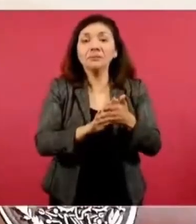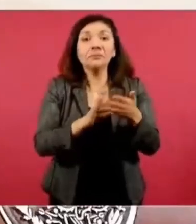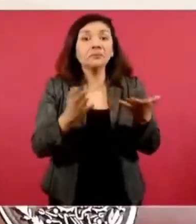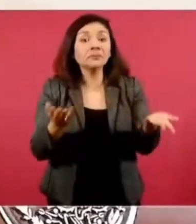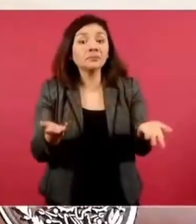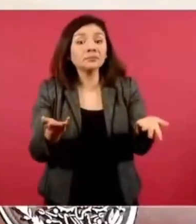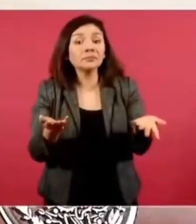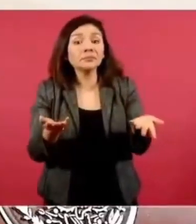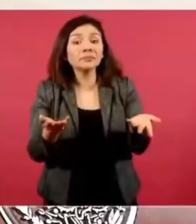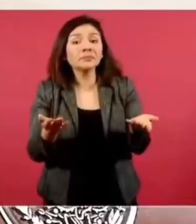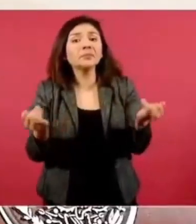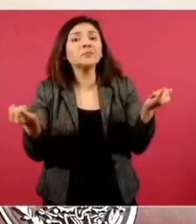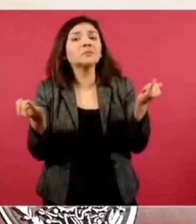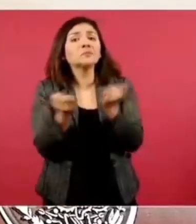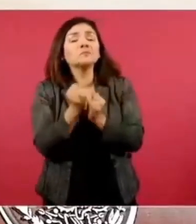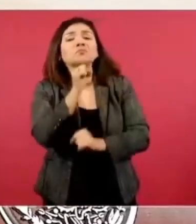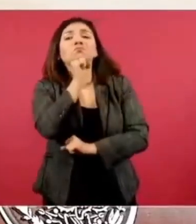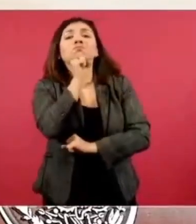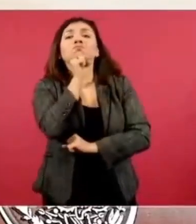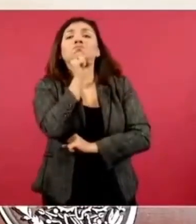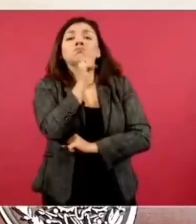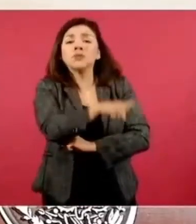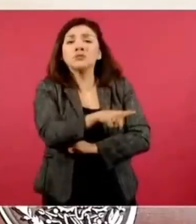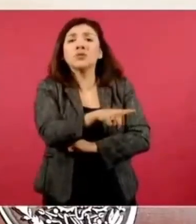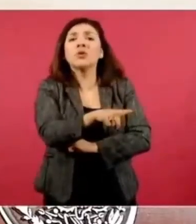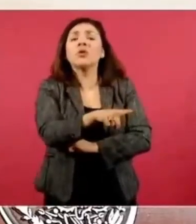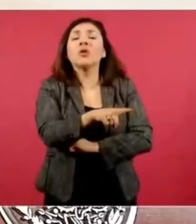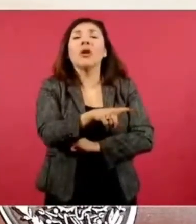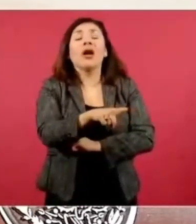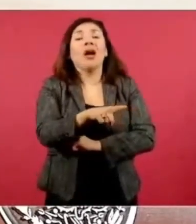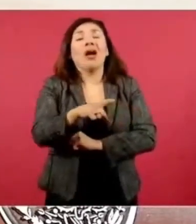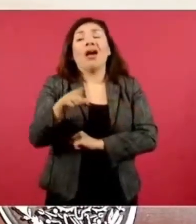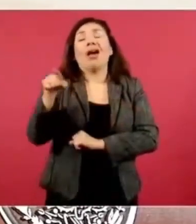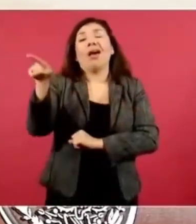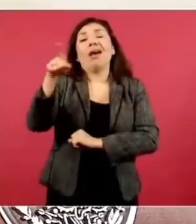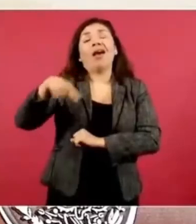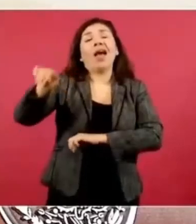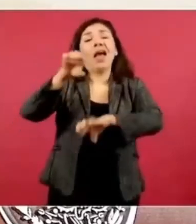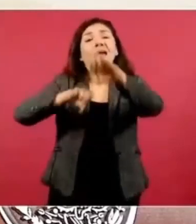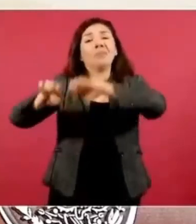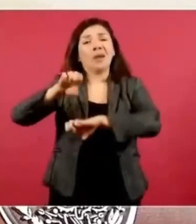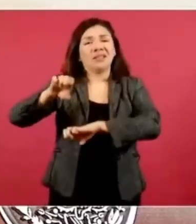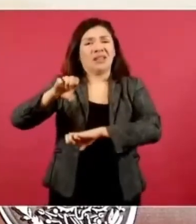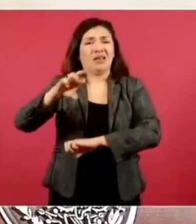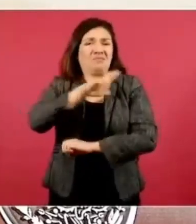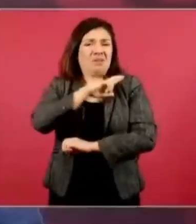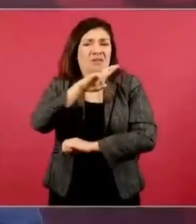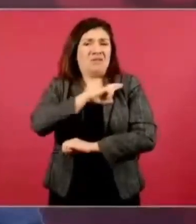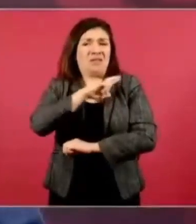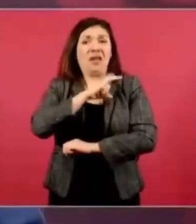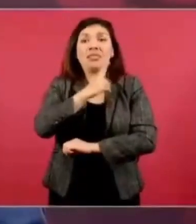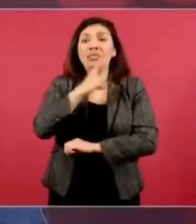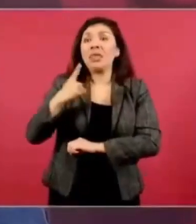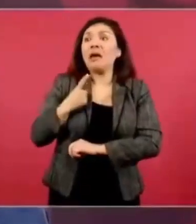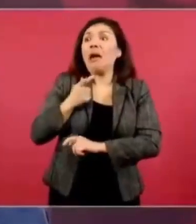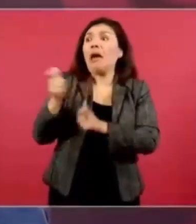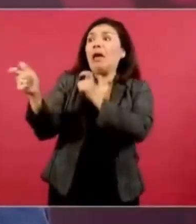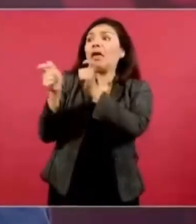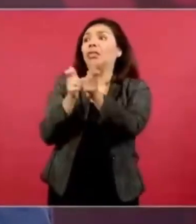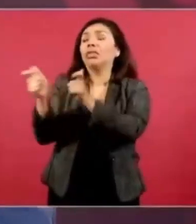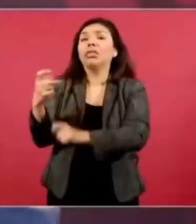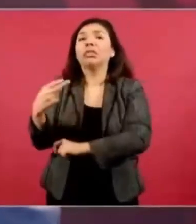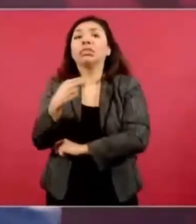convirtiendo las deudas privadas de unos cuantos en deuda